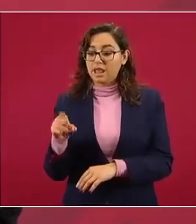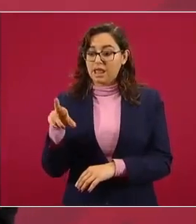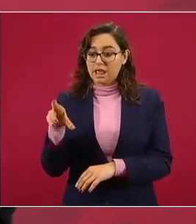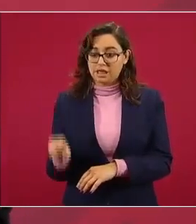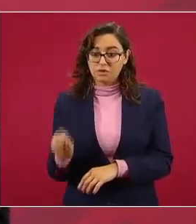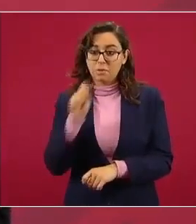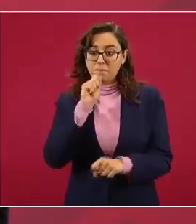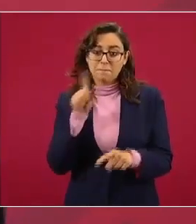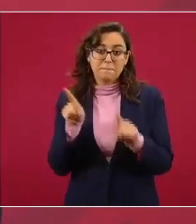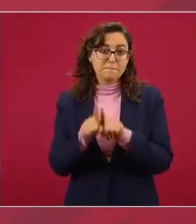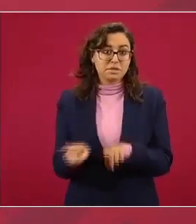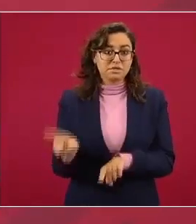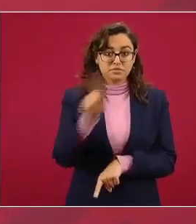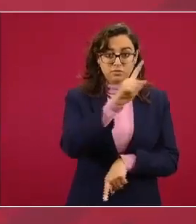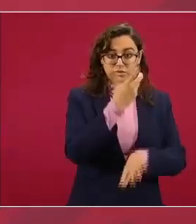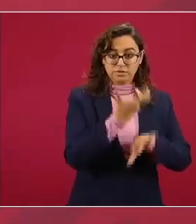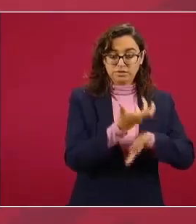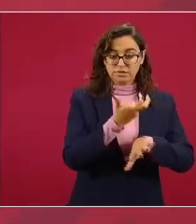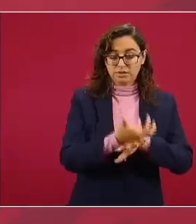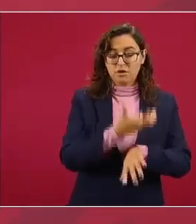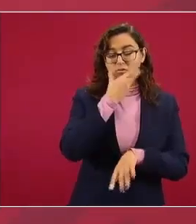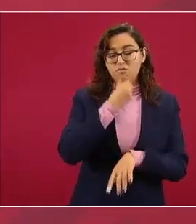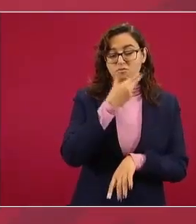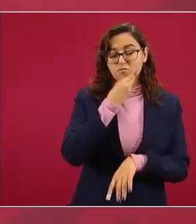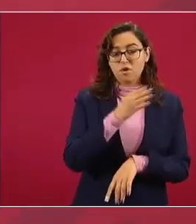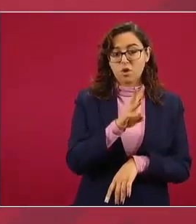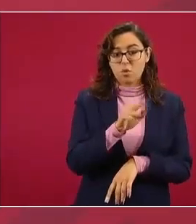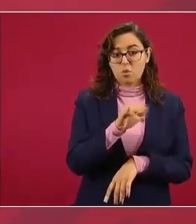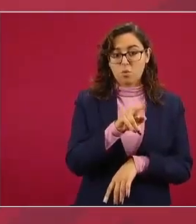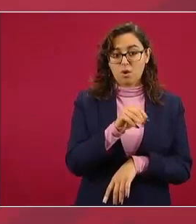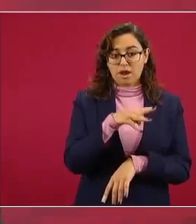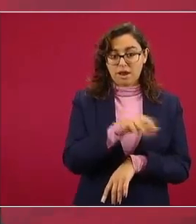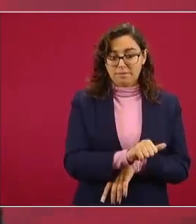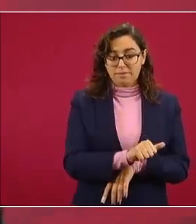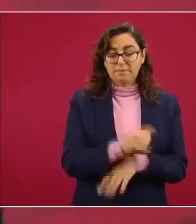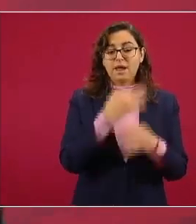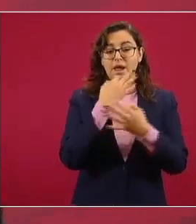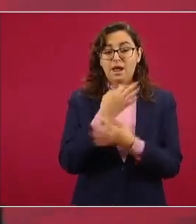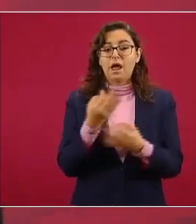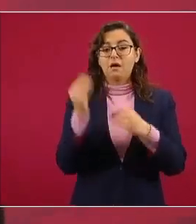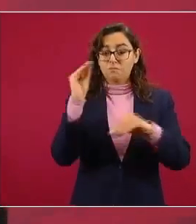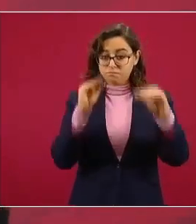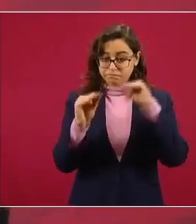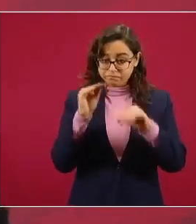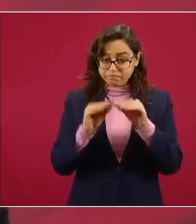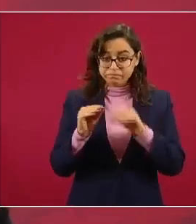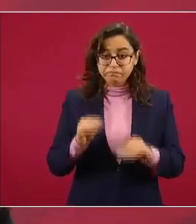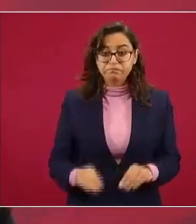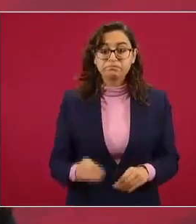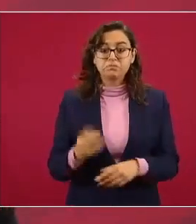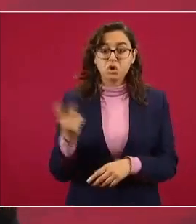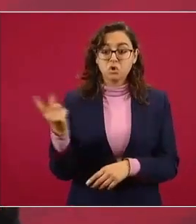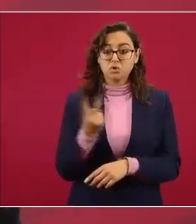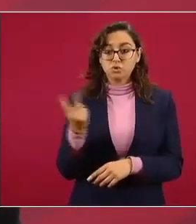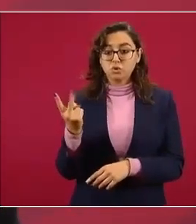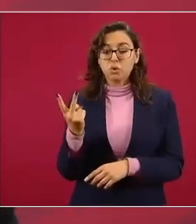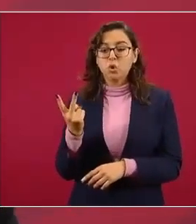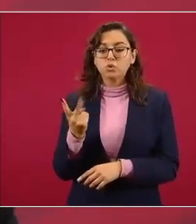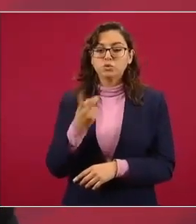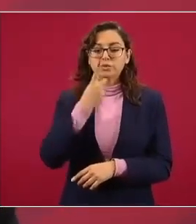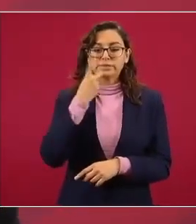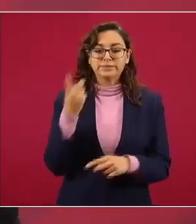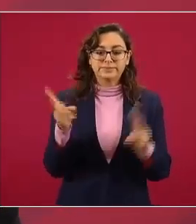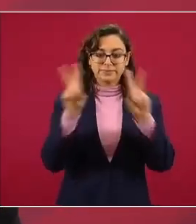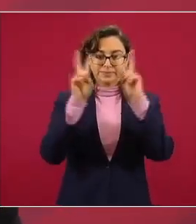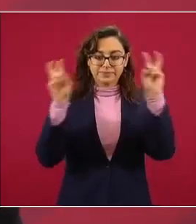homólogo de los Estados Unidos el señor William Barr y dice así esta declaración conjunta el 15 de